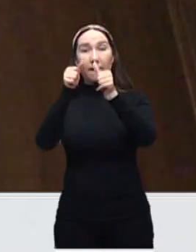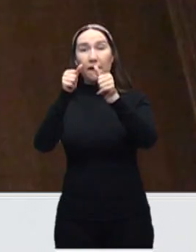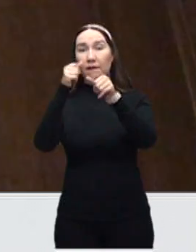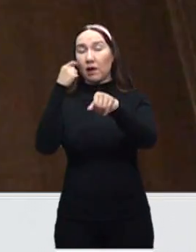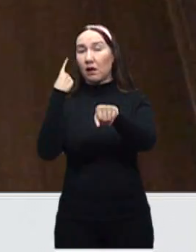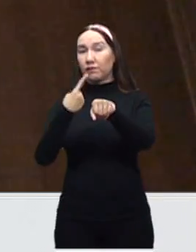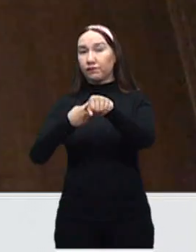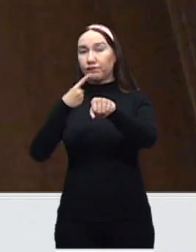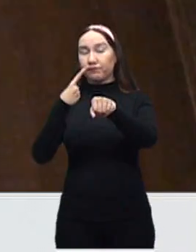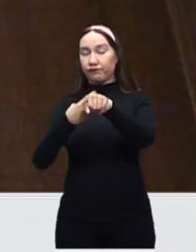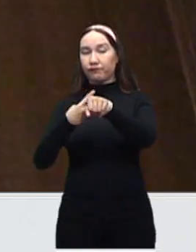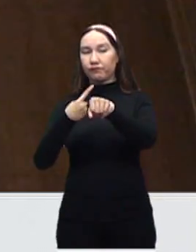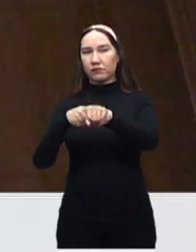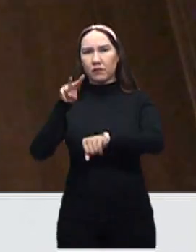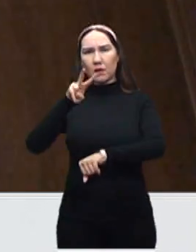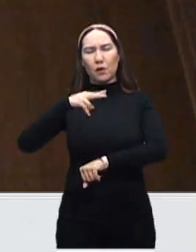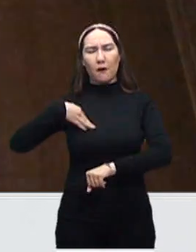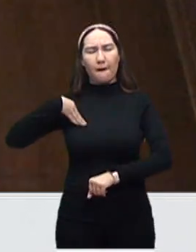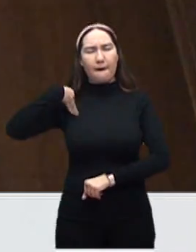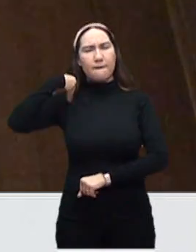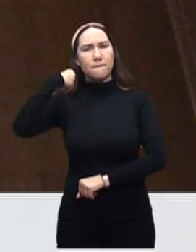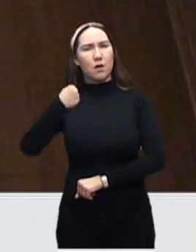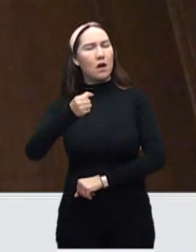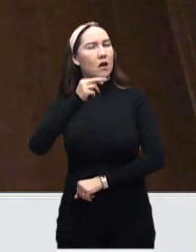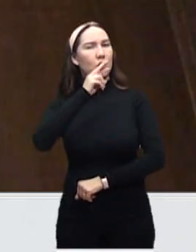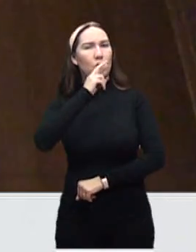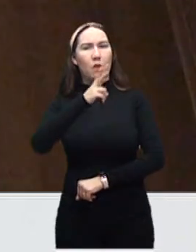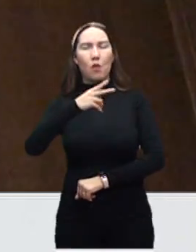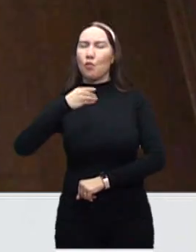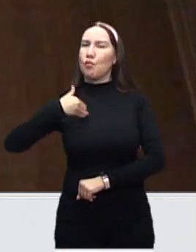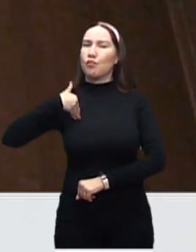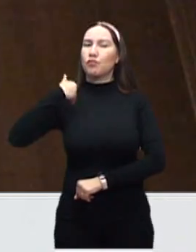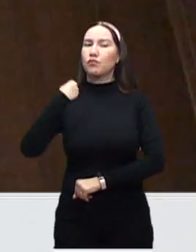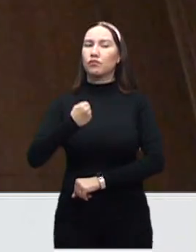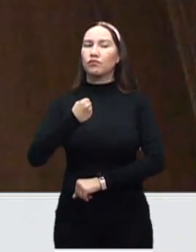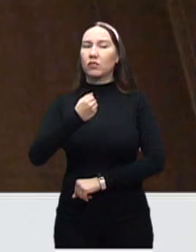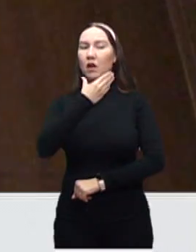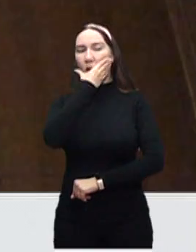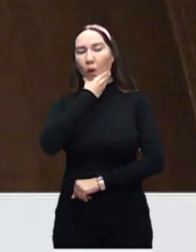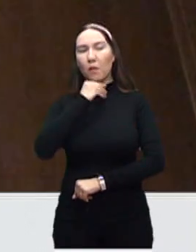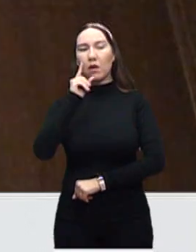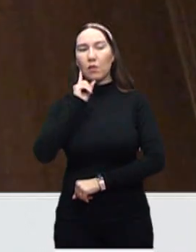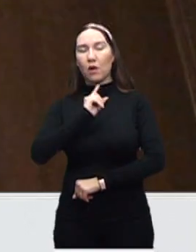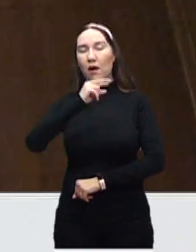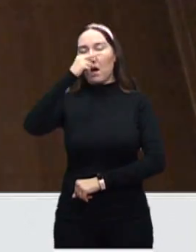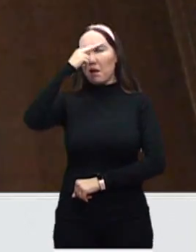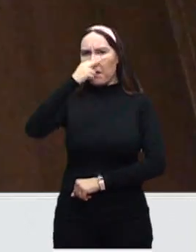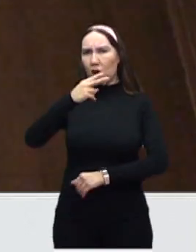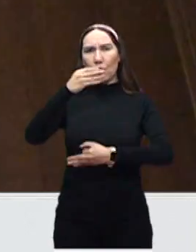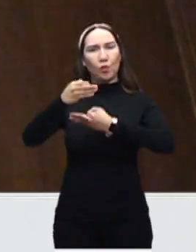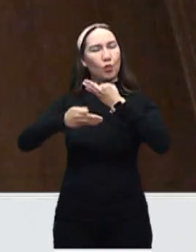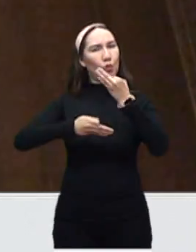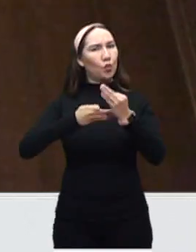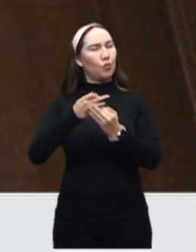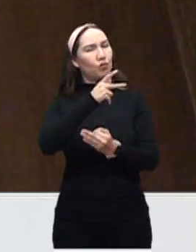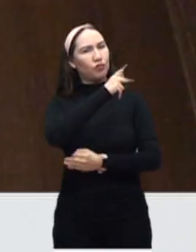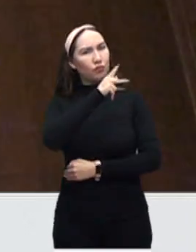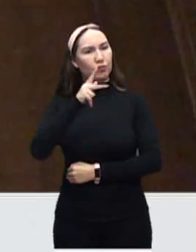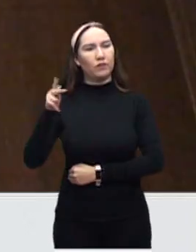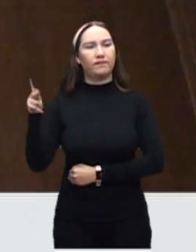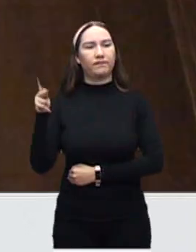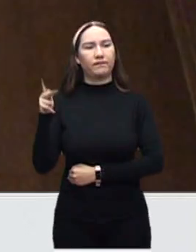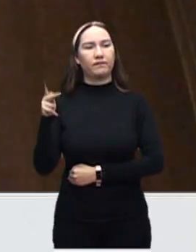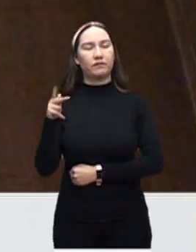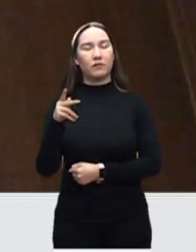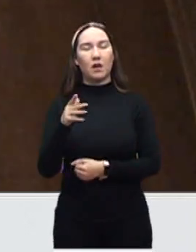Así es que se hace este esfuerzo de la mejor manera posible, son mexicanas y mexicanos todos y se tiene que dar. Además, algo